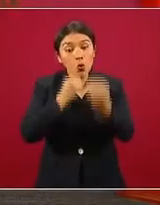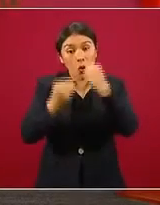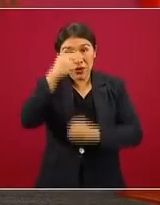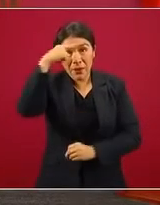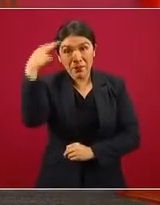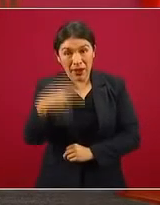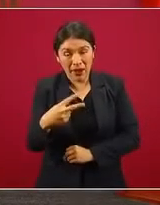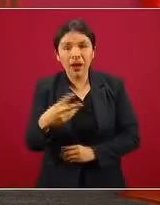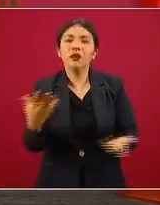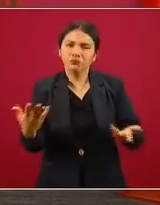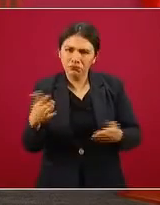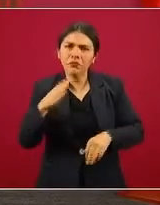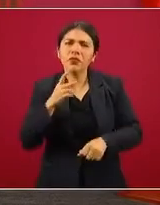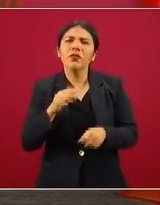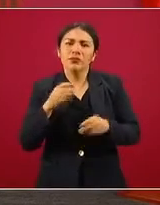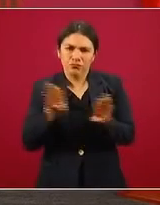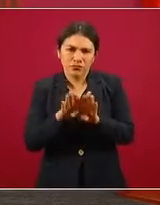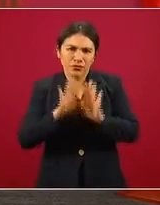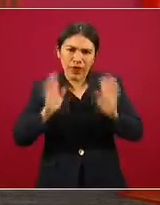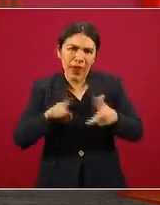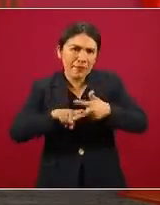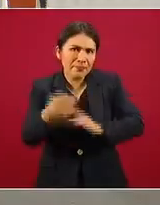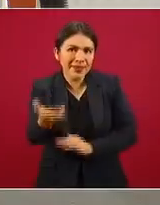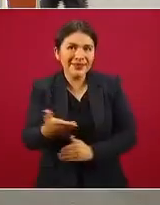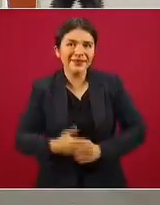mexicana, pues vamos a darle que es mole de olla.